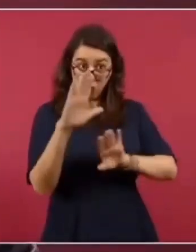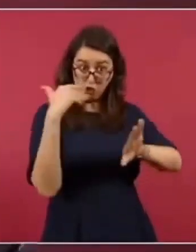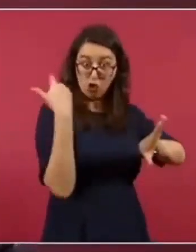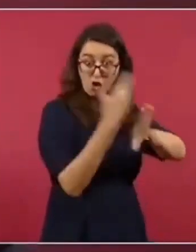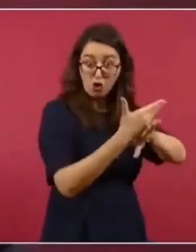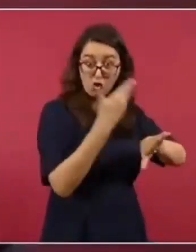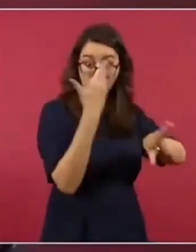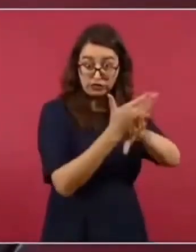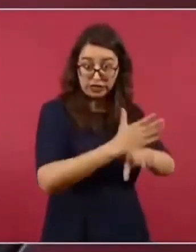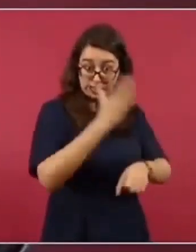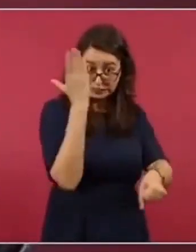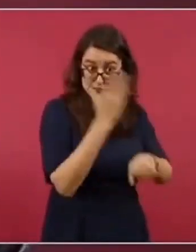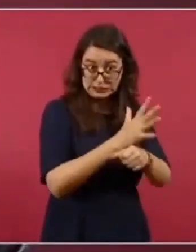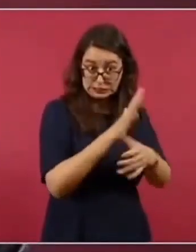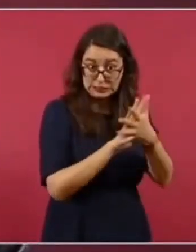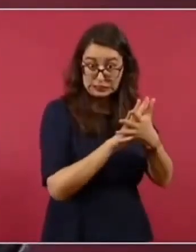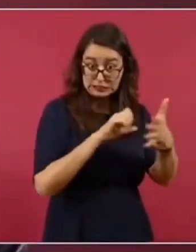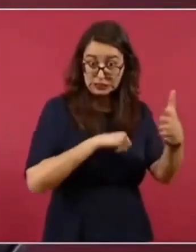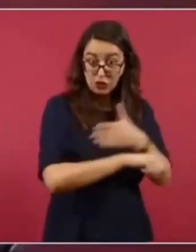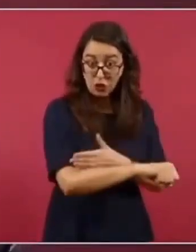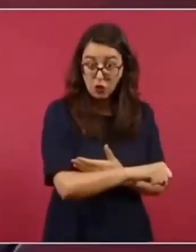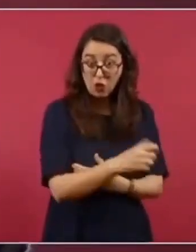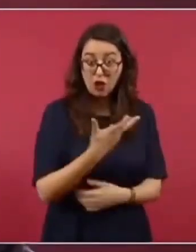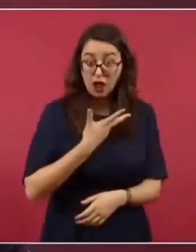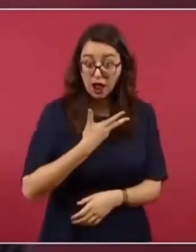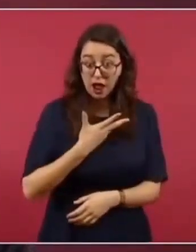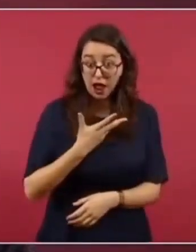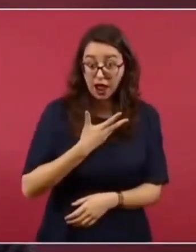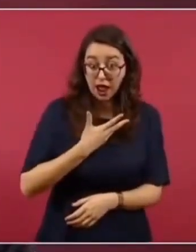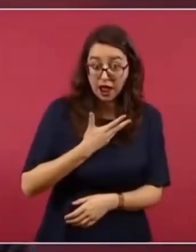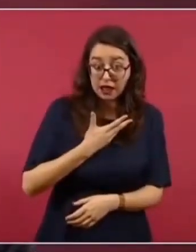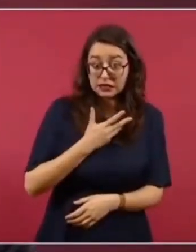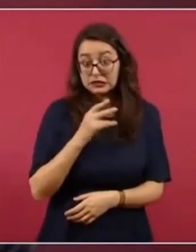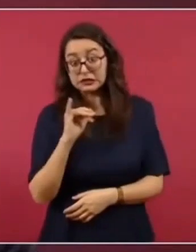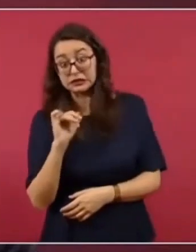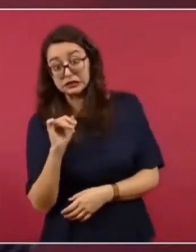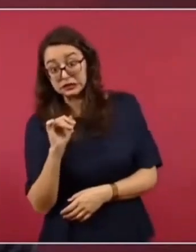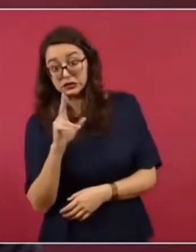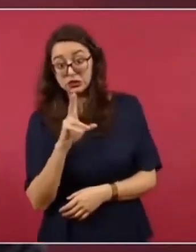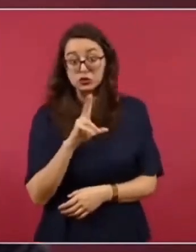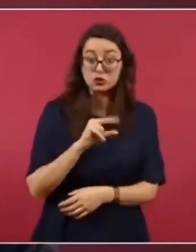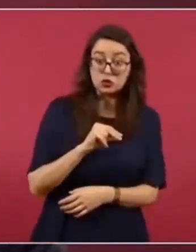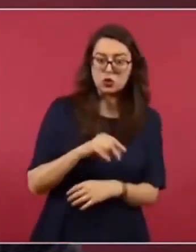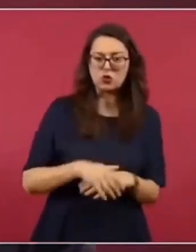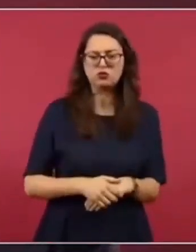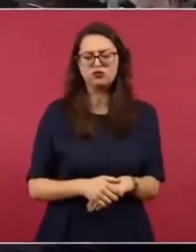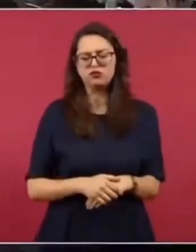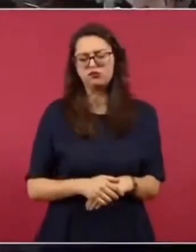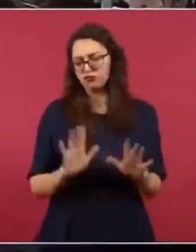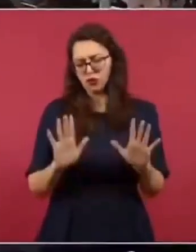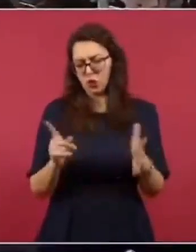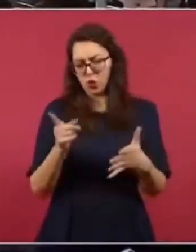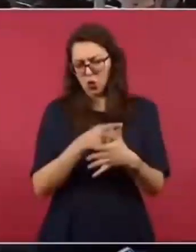Se les castiga en Estados Unidos. Y una más,